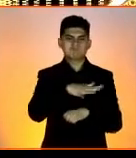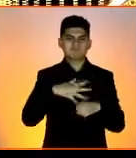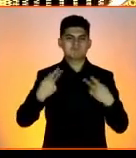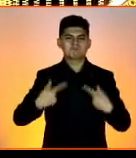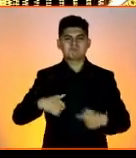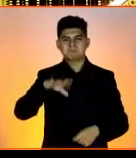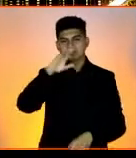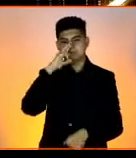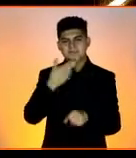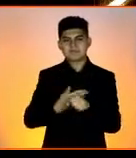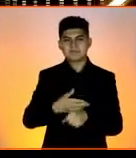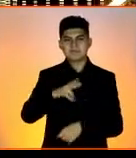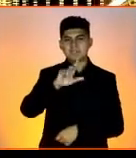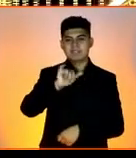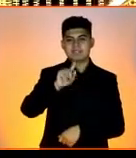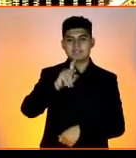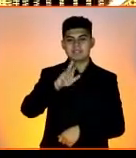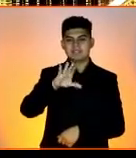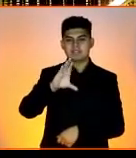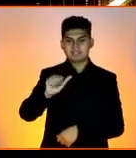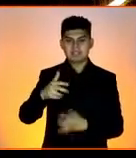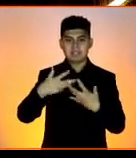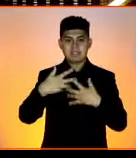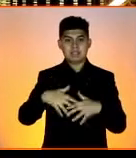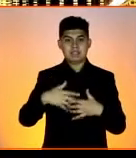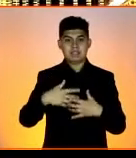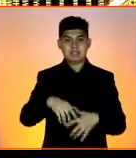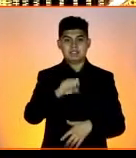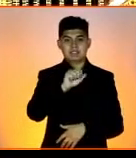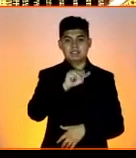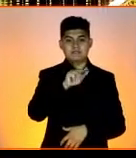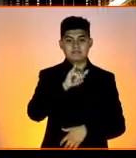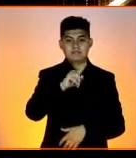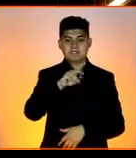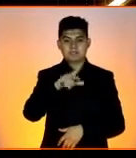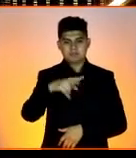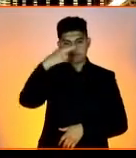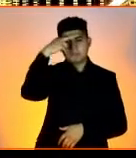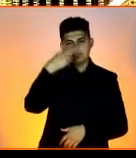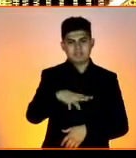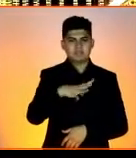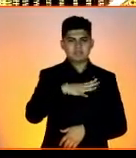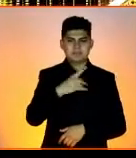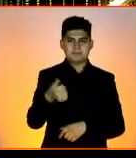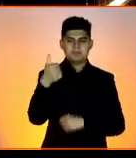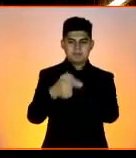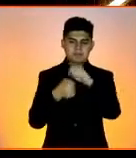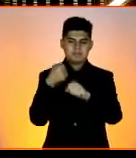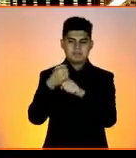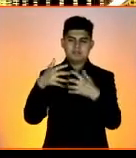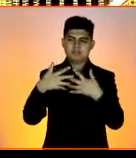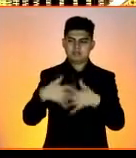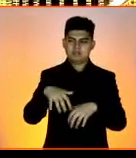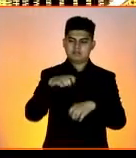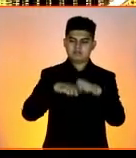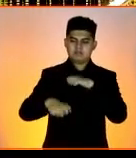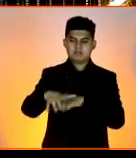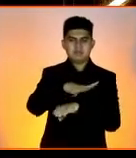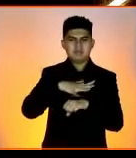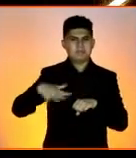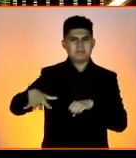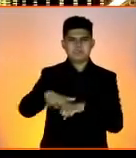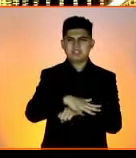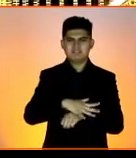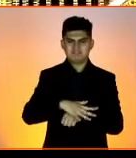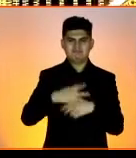Soy Leticia Resinos Jiménez, de la empresa Service Master México. Logramos el primer año como empresa socialmente responsable.